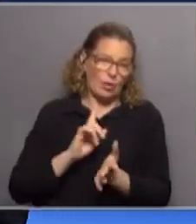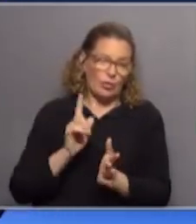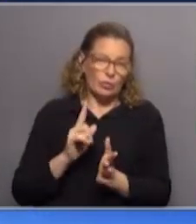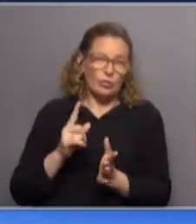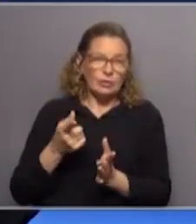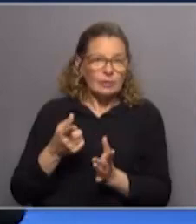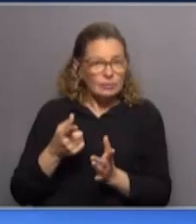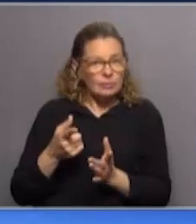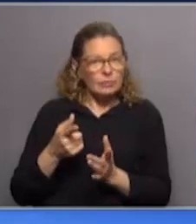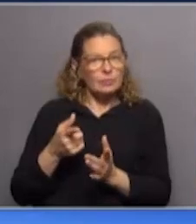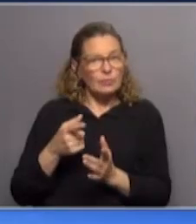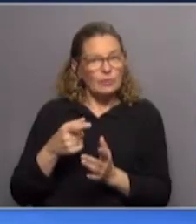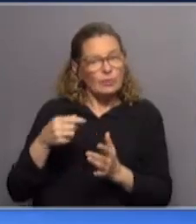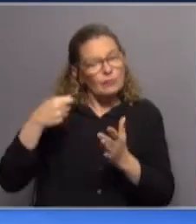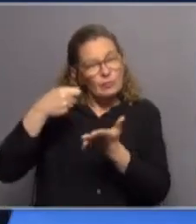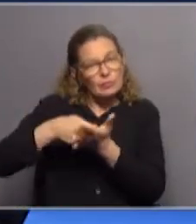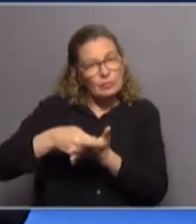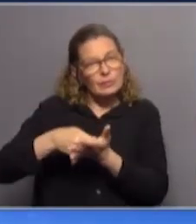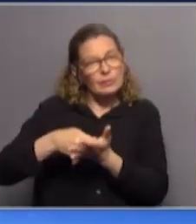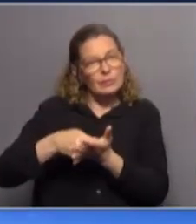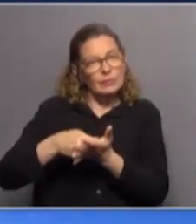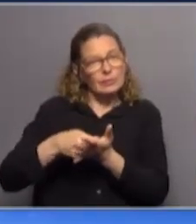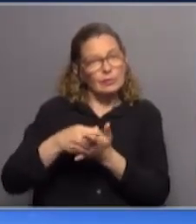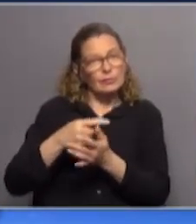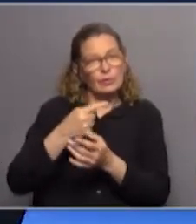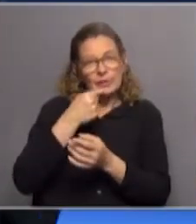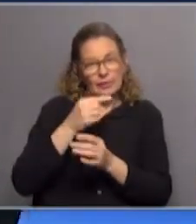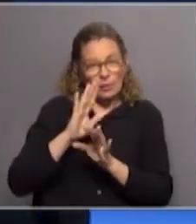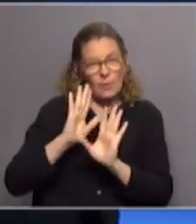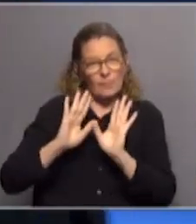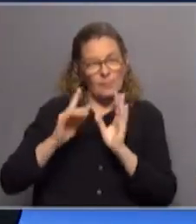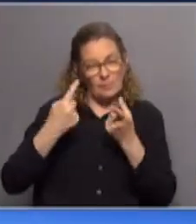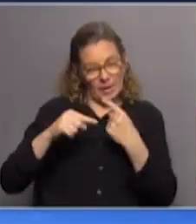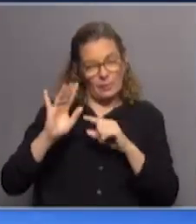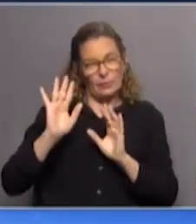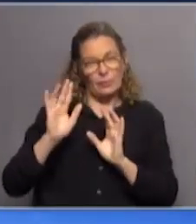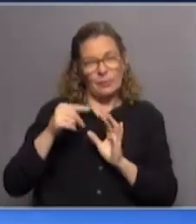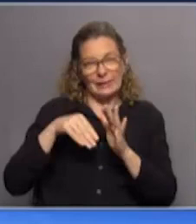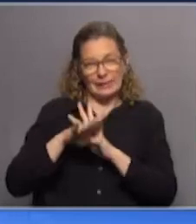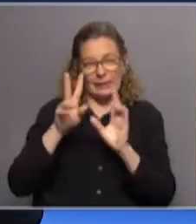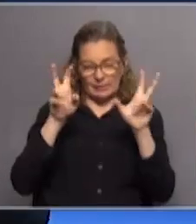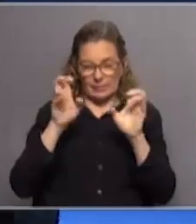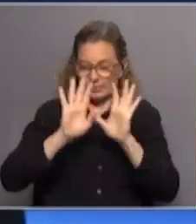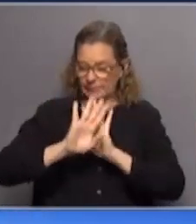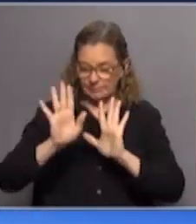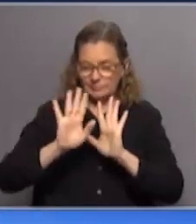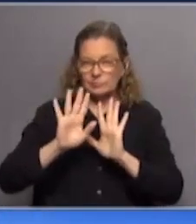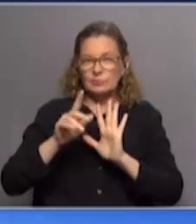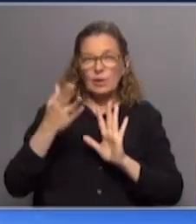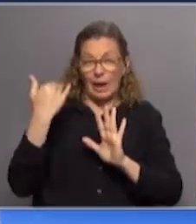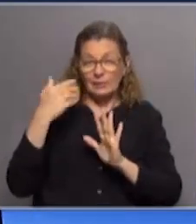que generó esas inversiones que no fueron las tantas que se dijeron pero no voy a entrar en ese tema pero